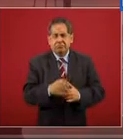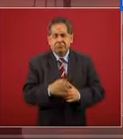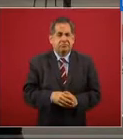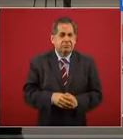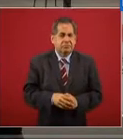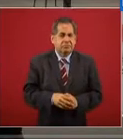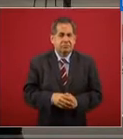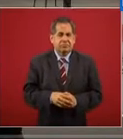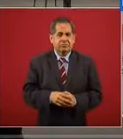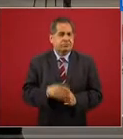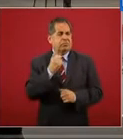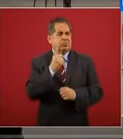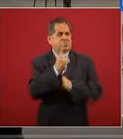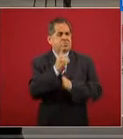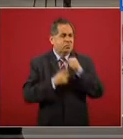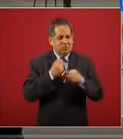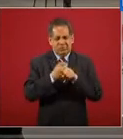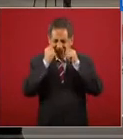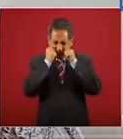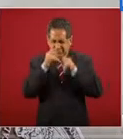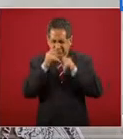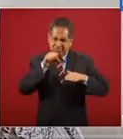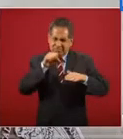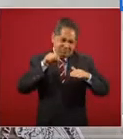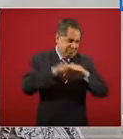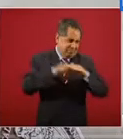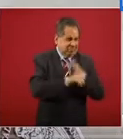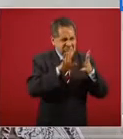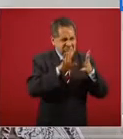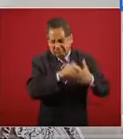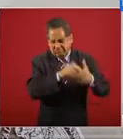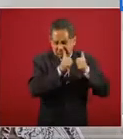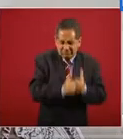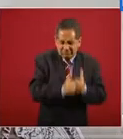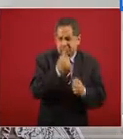un año pero cárcel